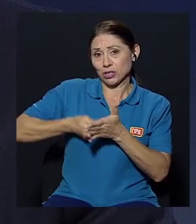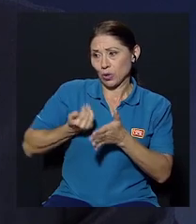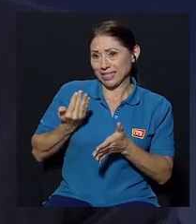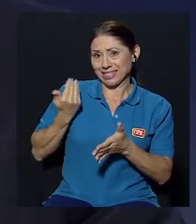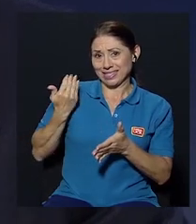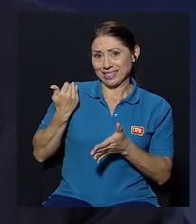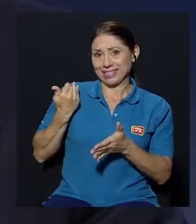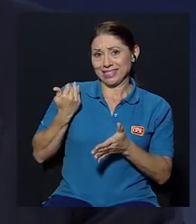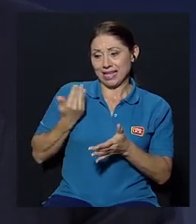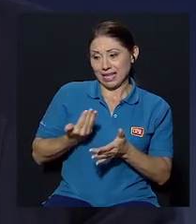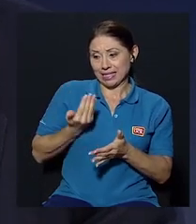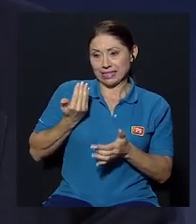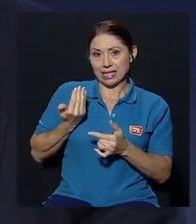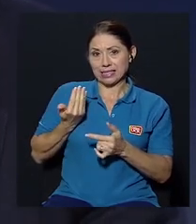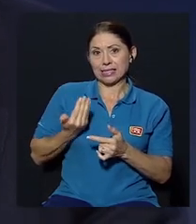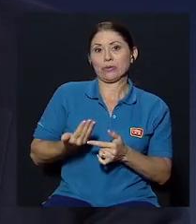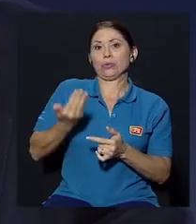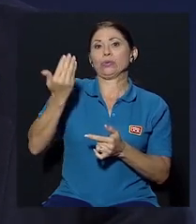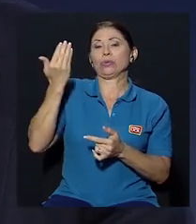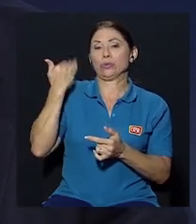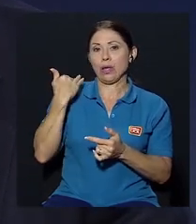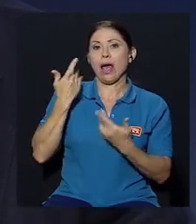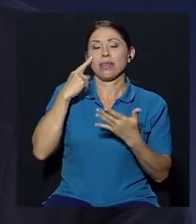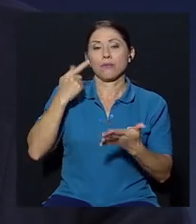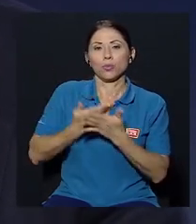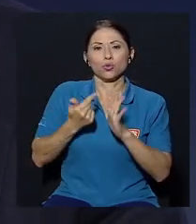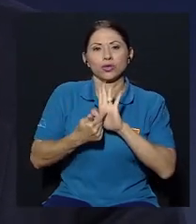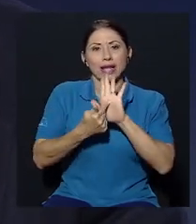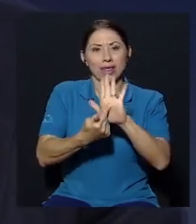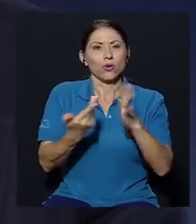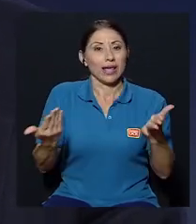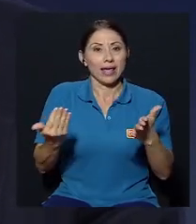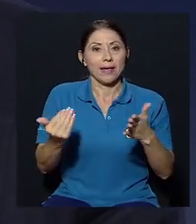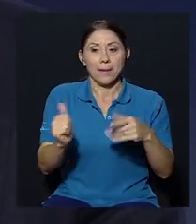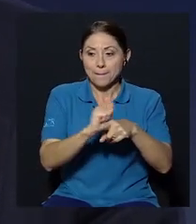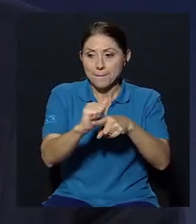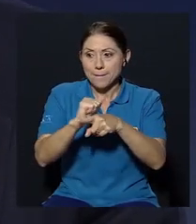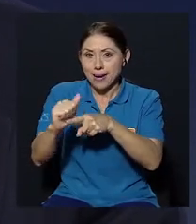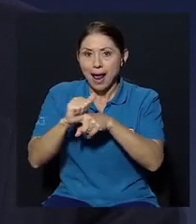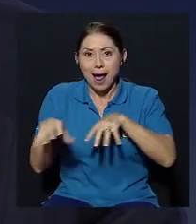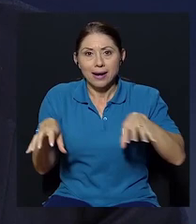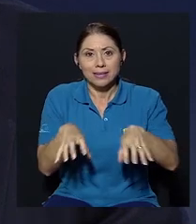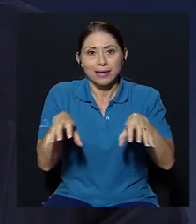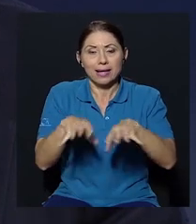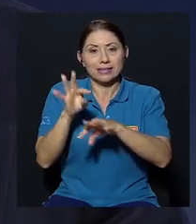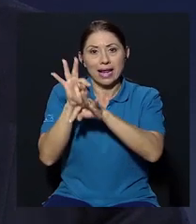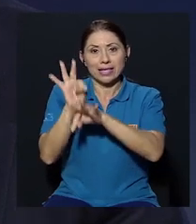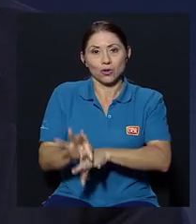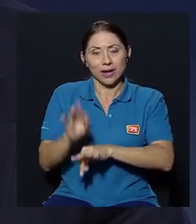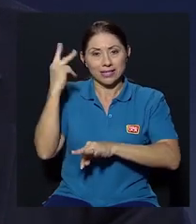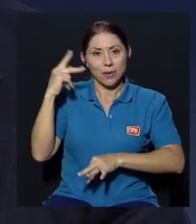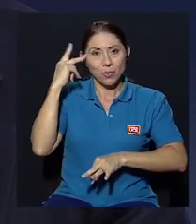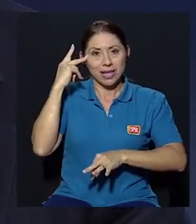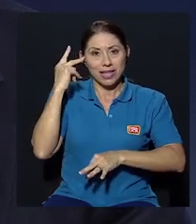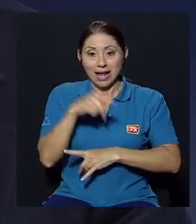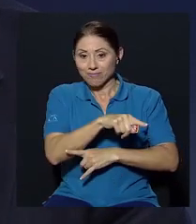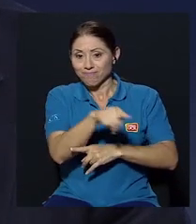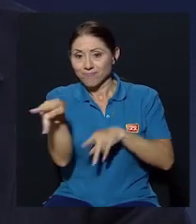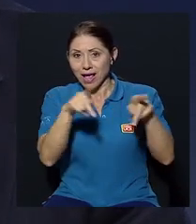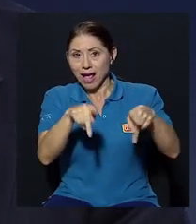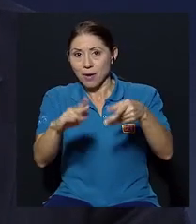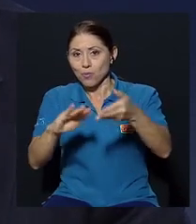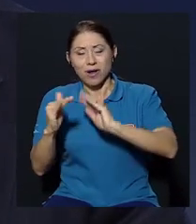una cosa que han demostrado las últimas elecciones estas y previas es que las prácticas tradicionales de la política